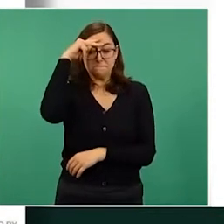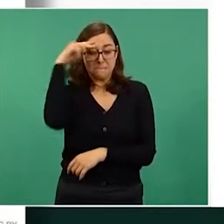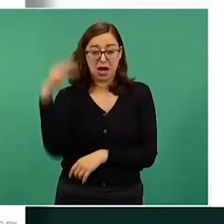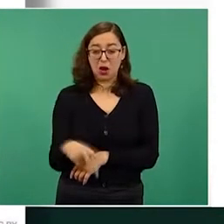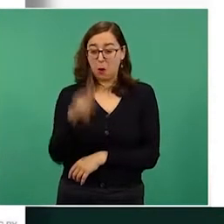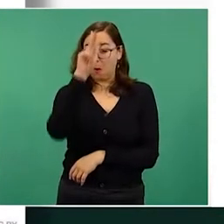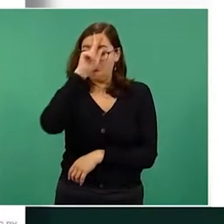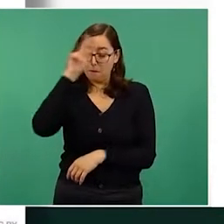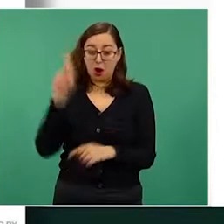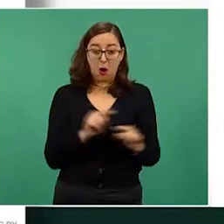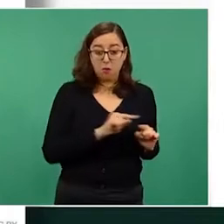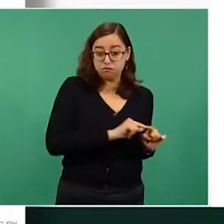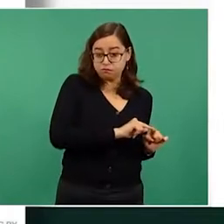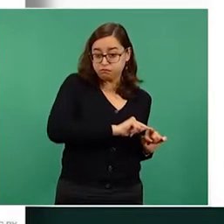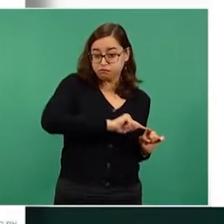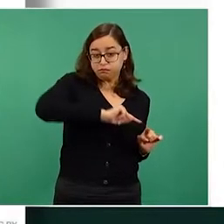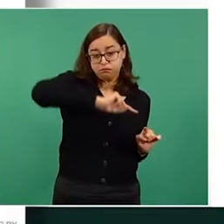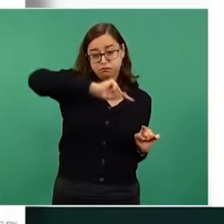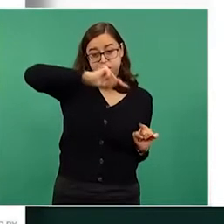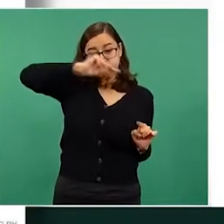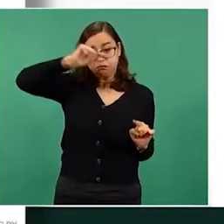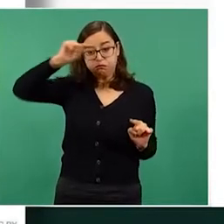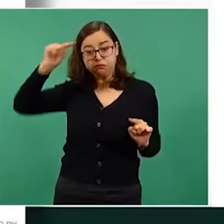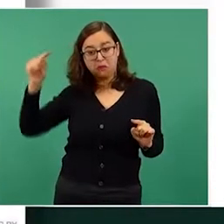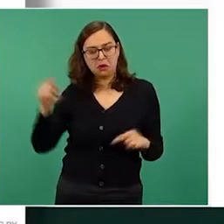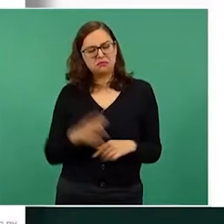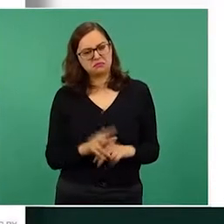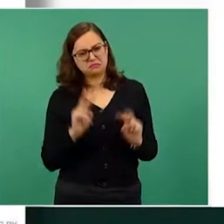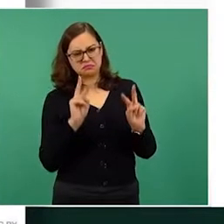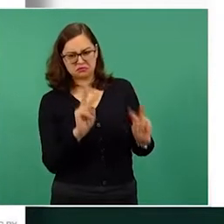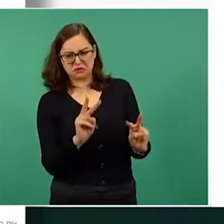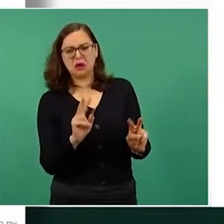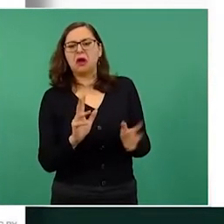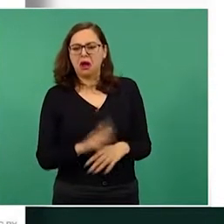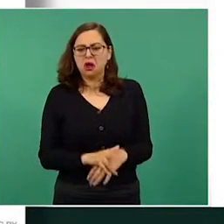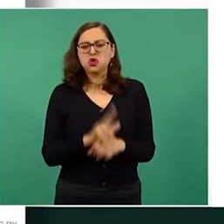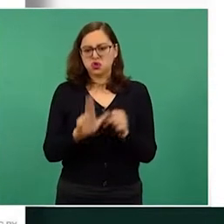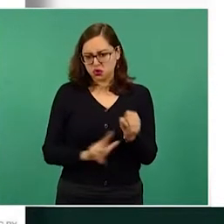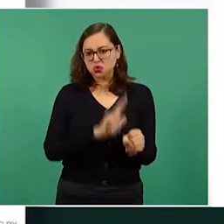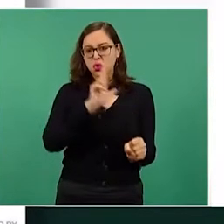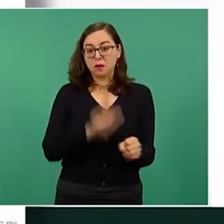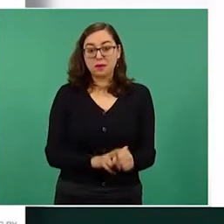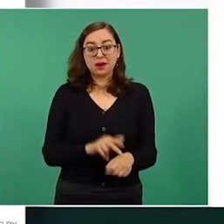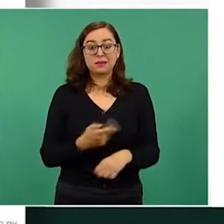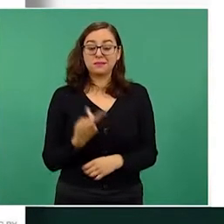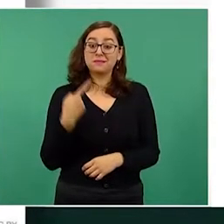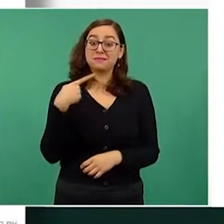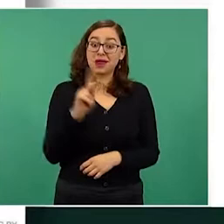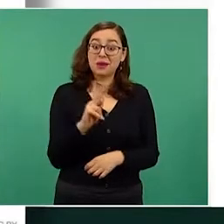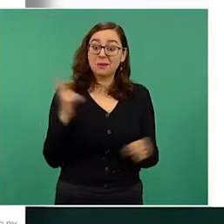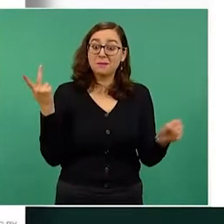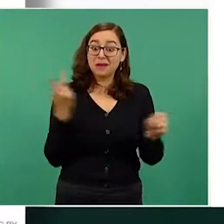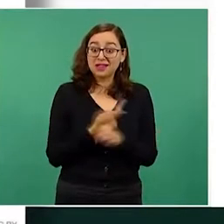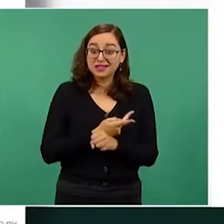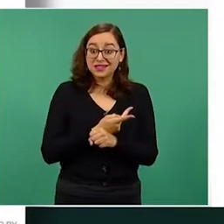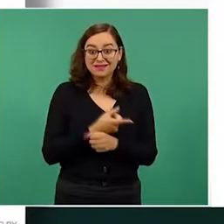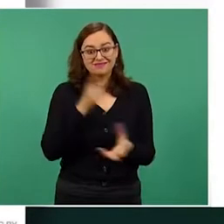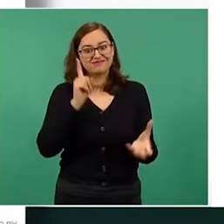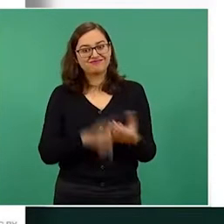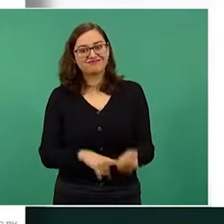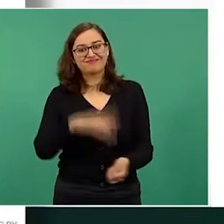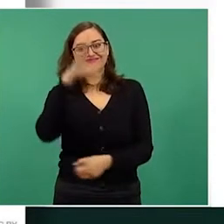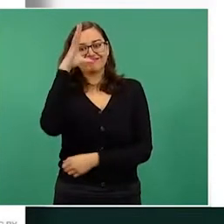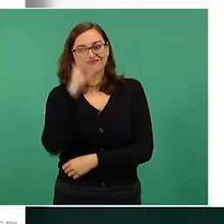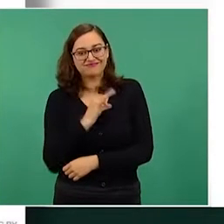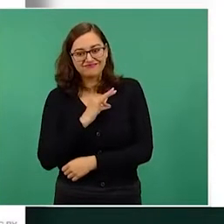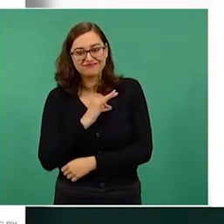Aparentemente, gráfica presentada por Krause es normal. Sin embargo, la gráfica tiene truco para